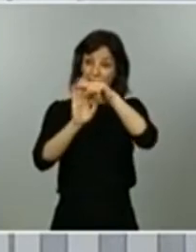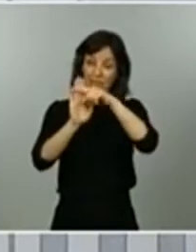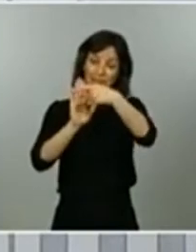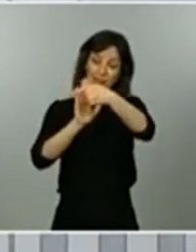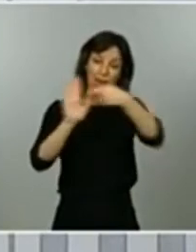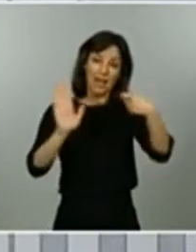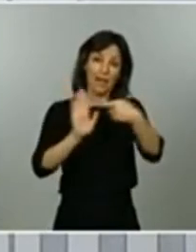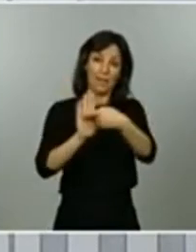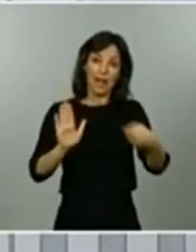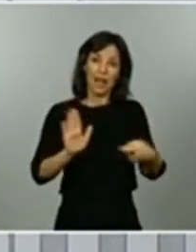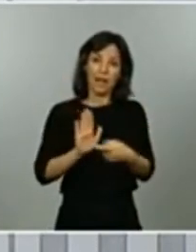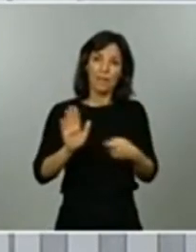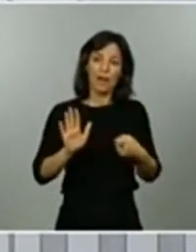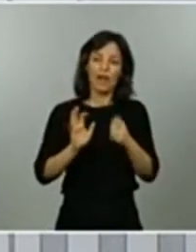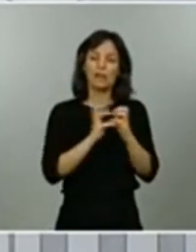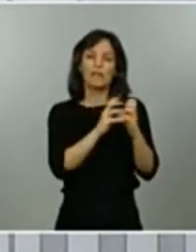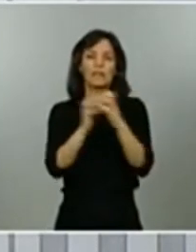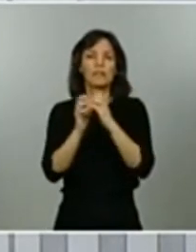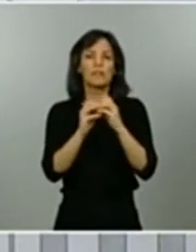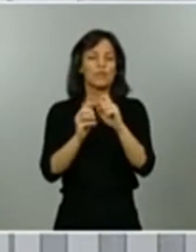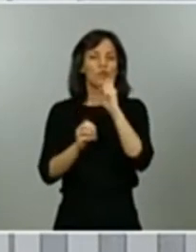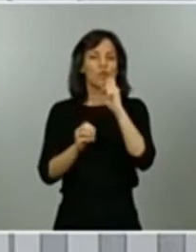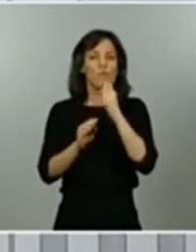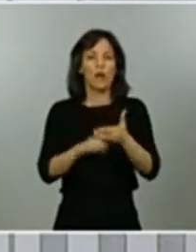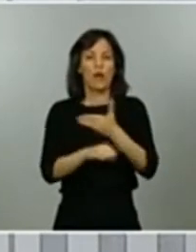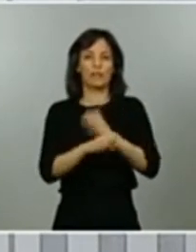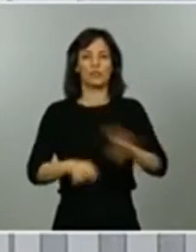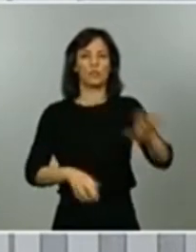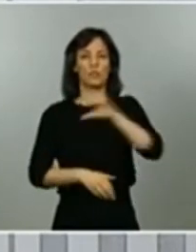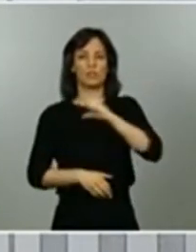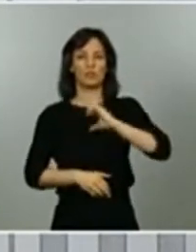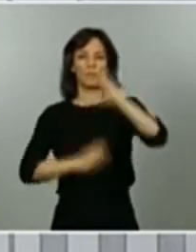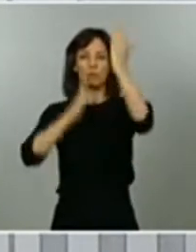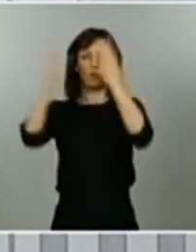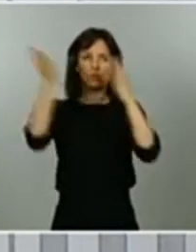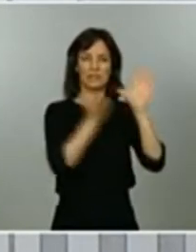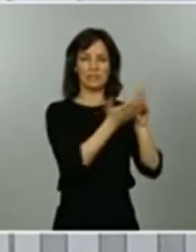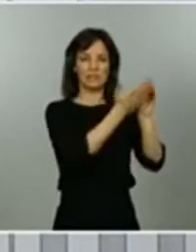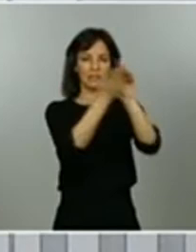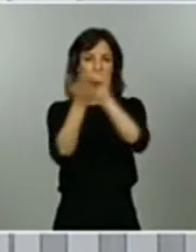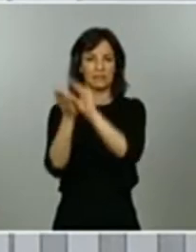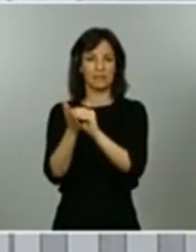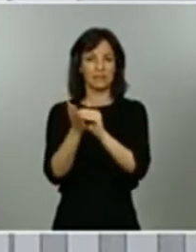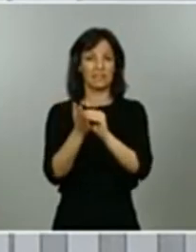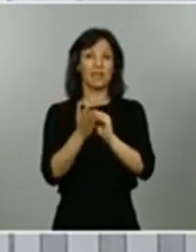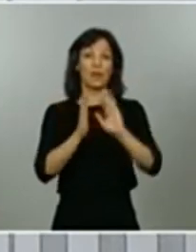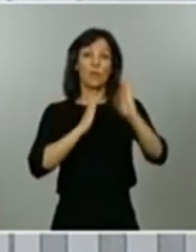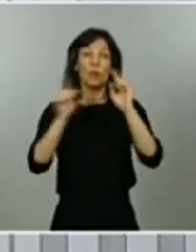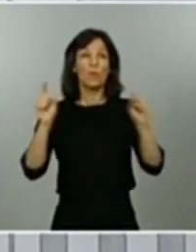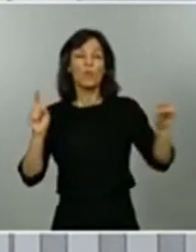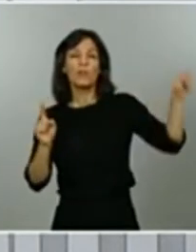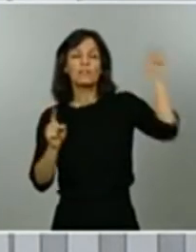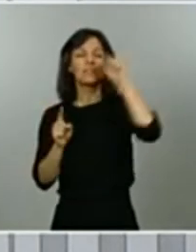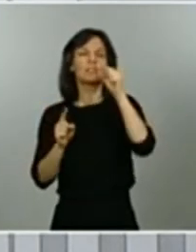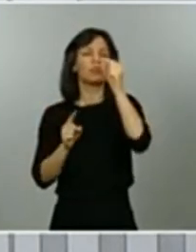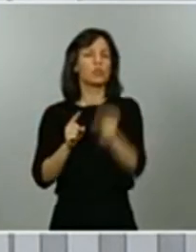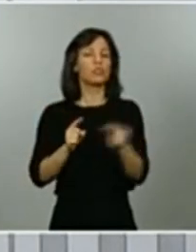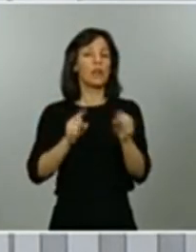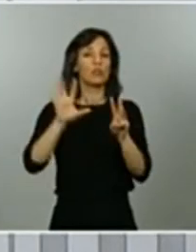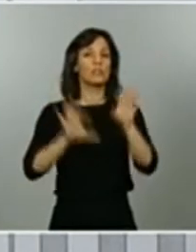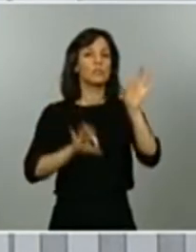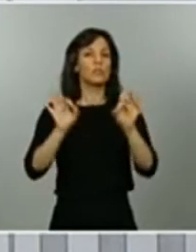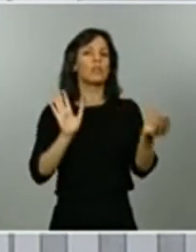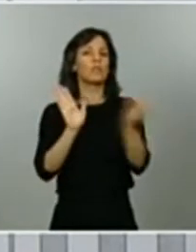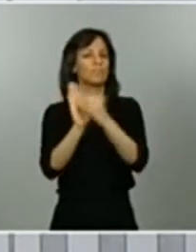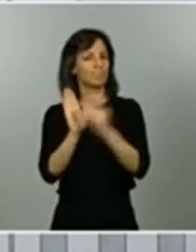consideración las propuestas que nos han hecho llegar las comunidades autónomas y que recogen un 83% estas propuestas, insisto, elaboradas